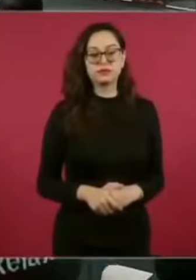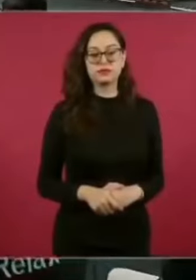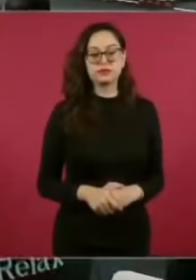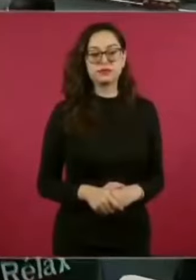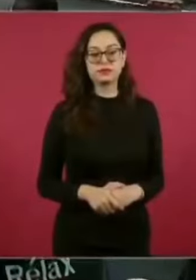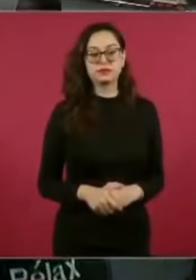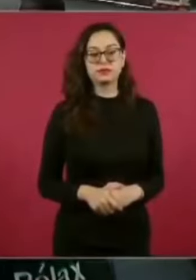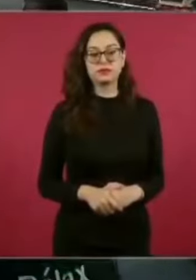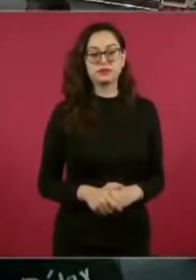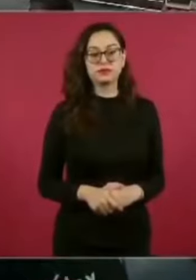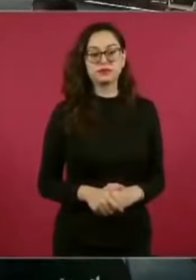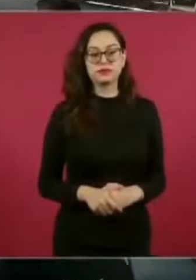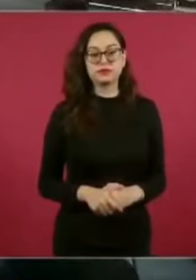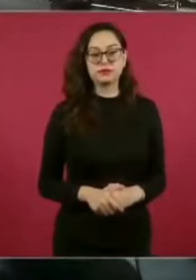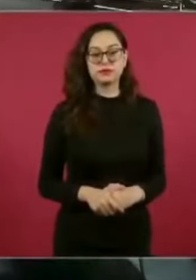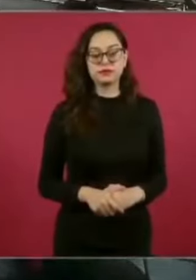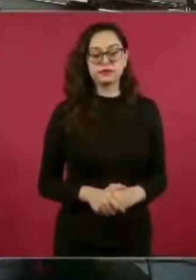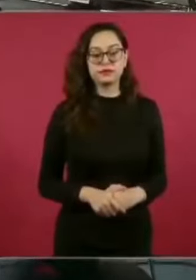Norel.